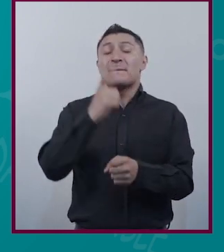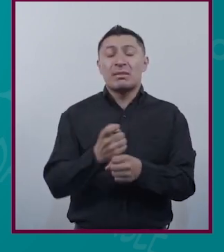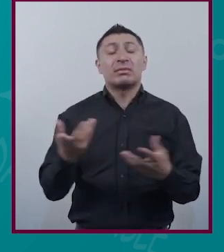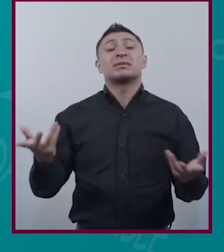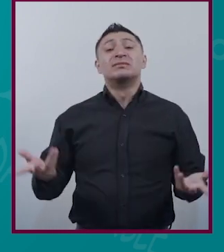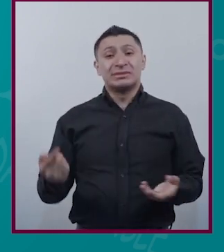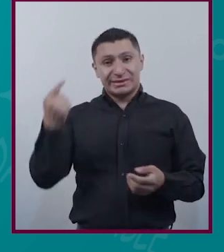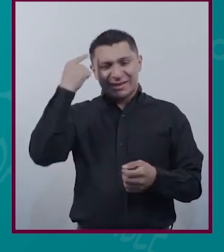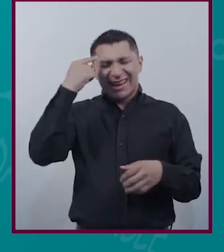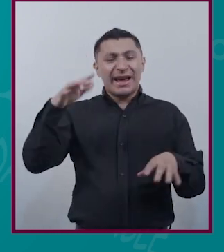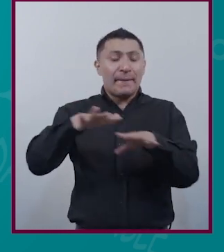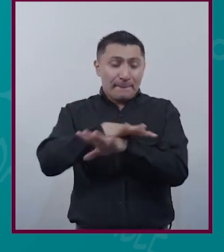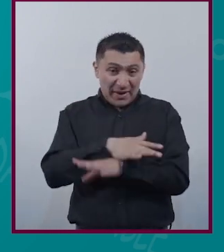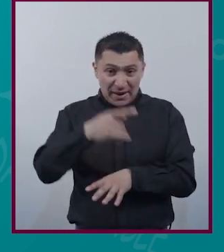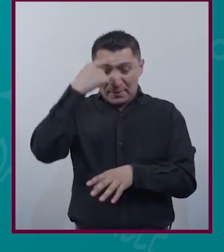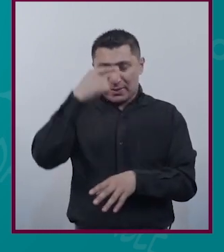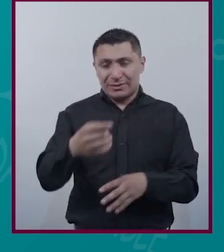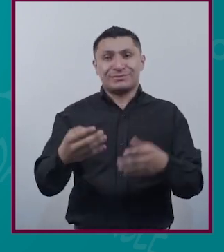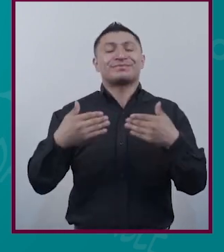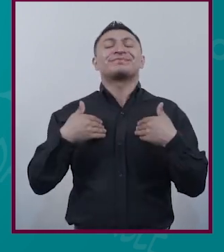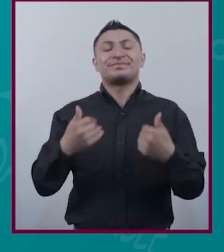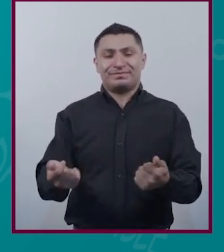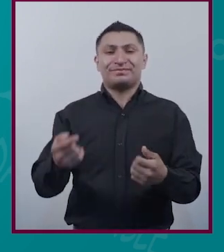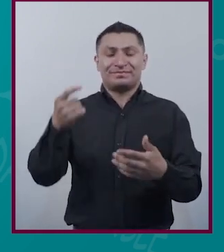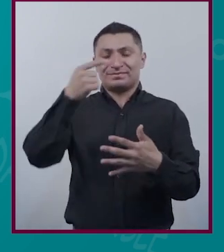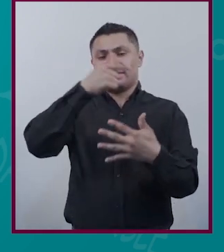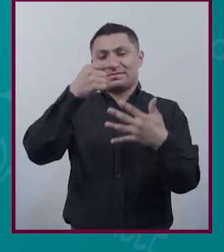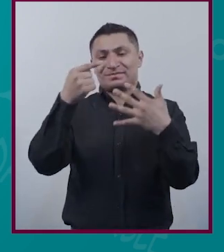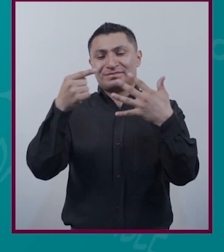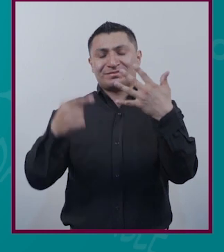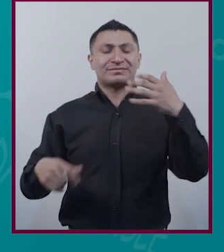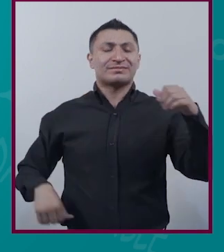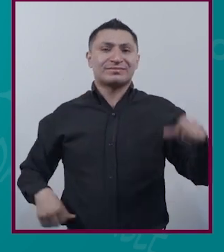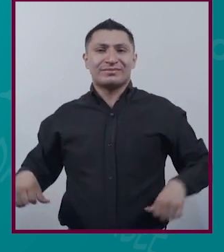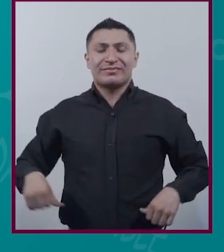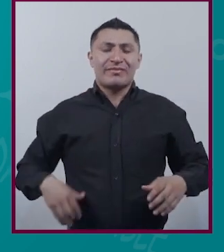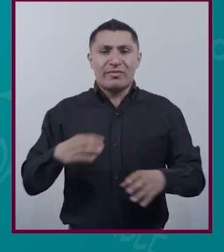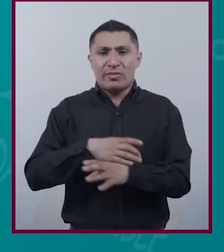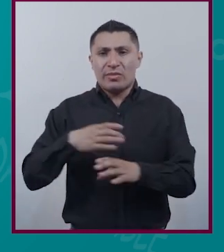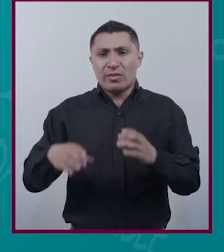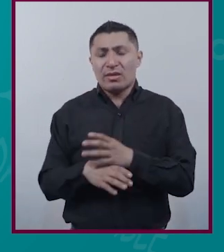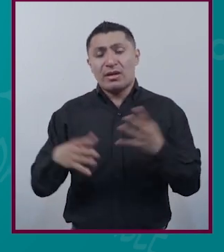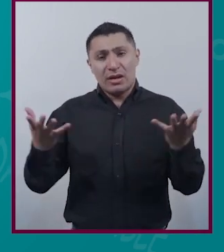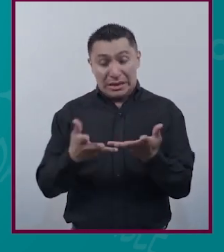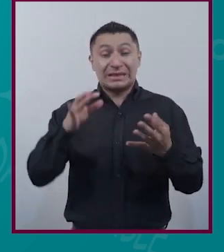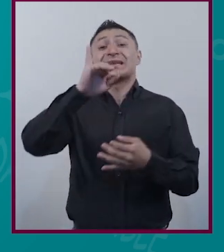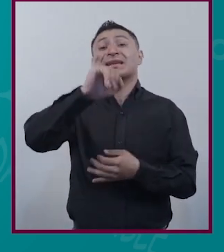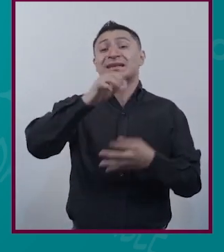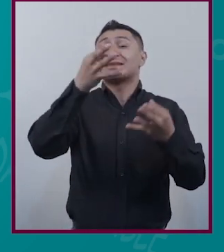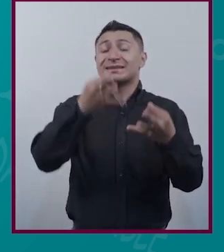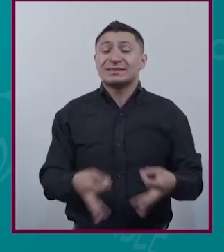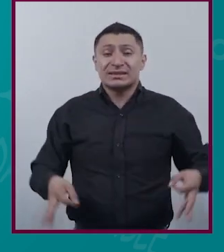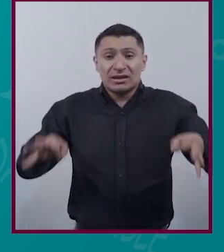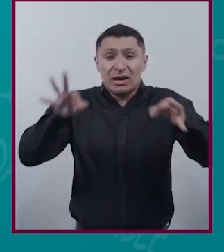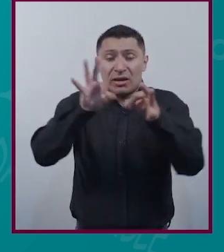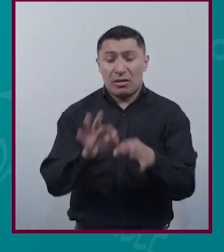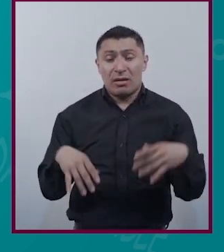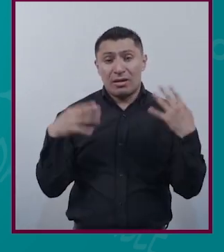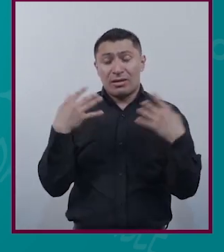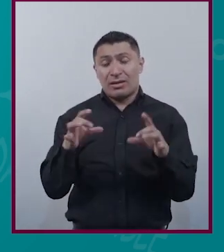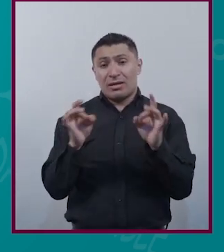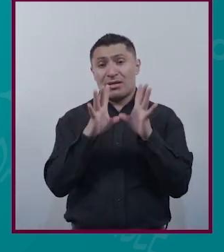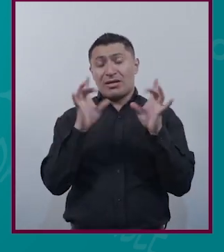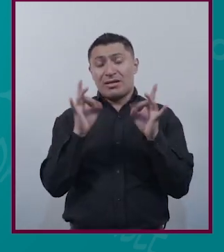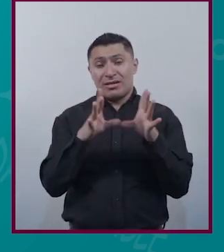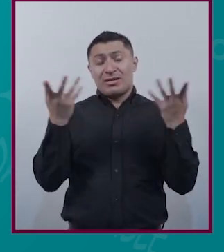Para darnos cuenta que nuestras acciones importan y repercuten Desde